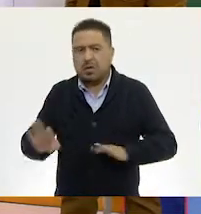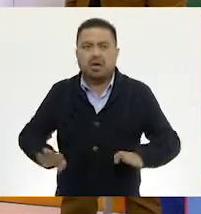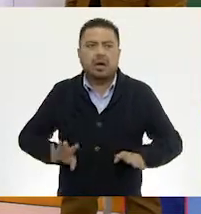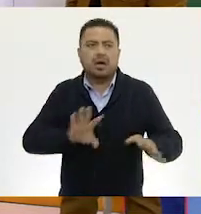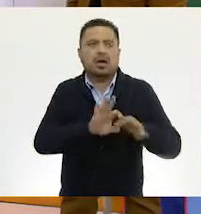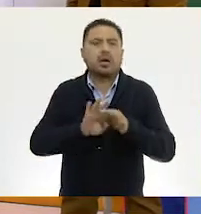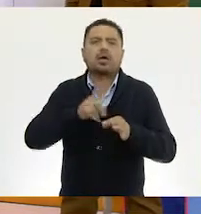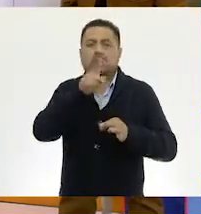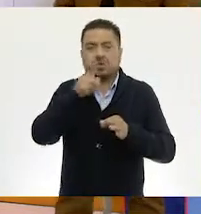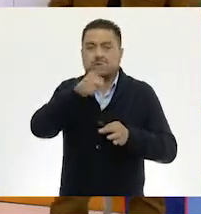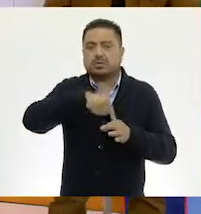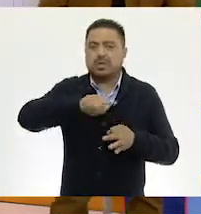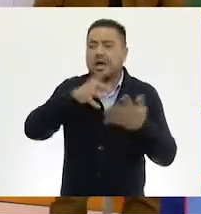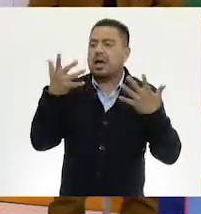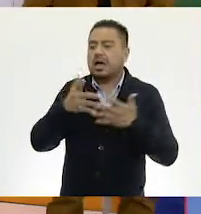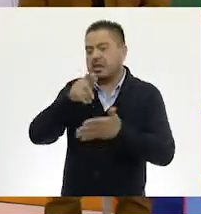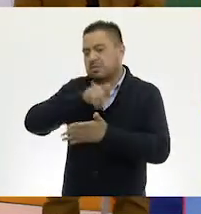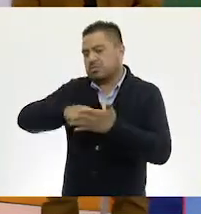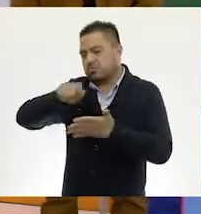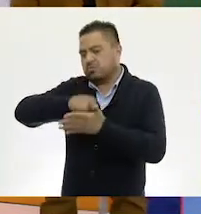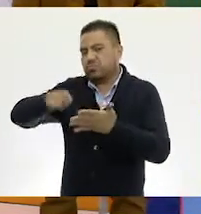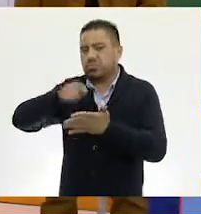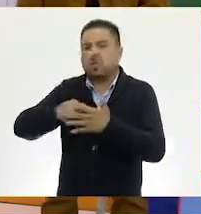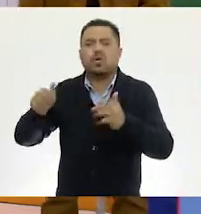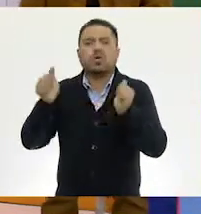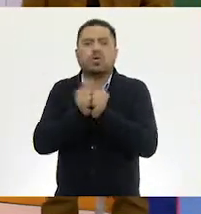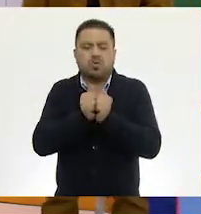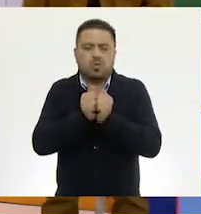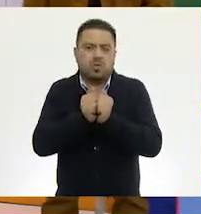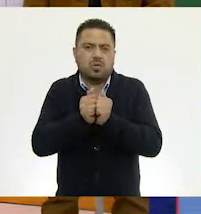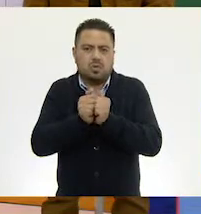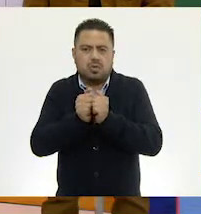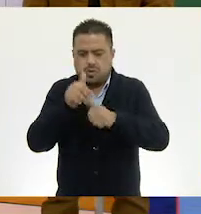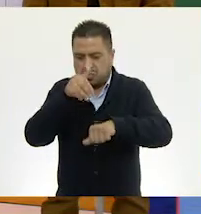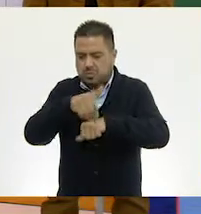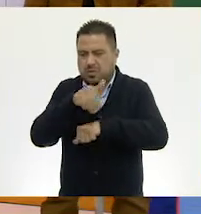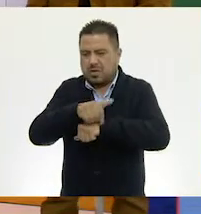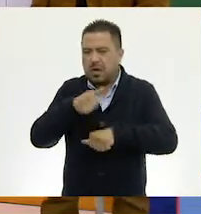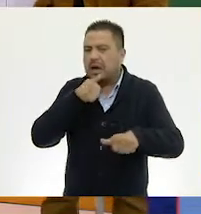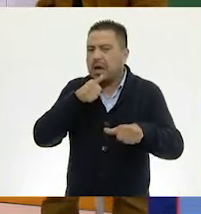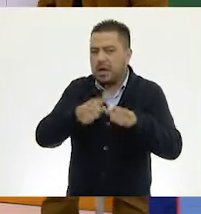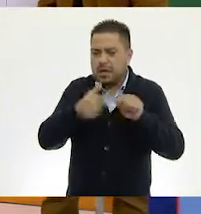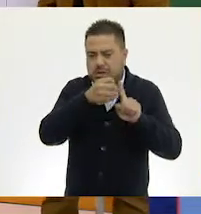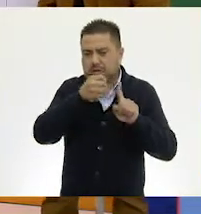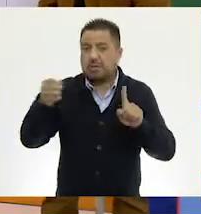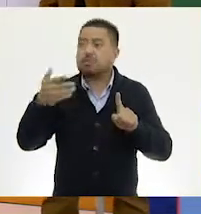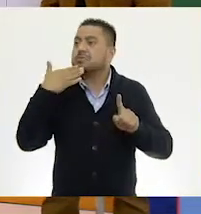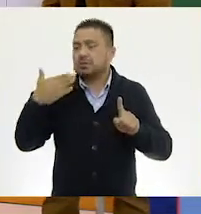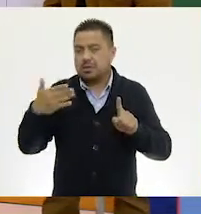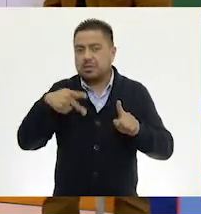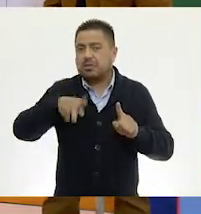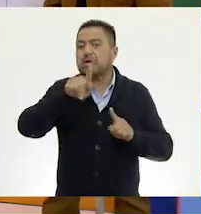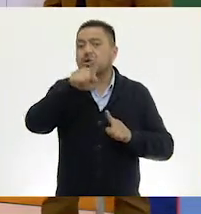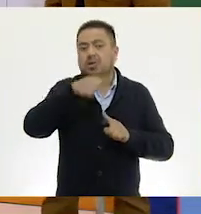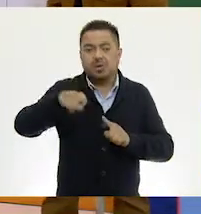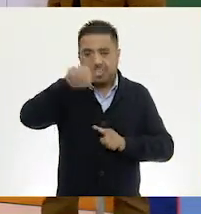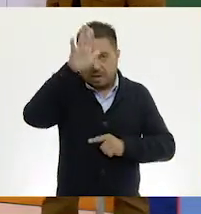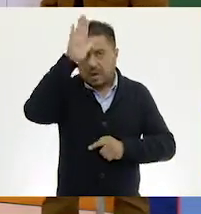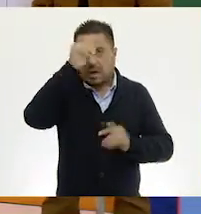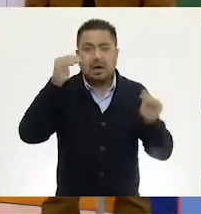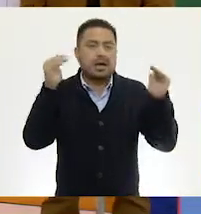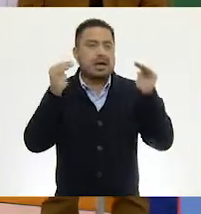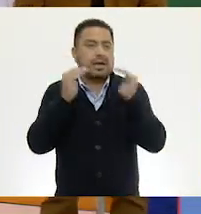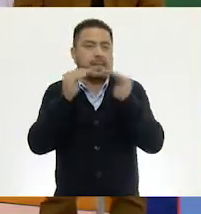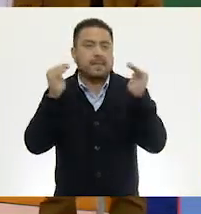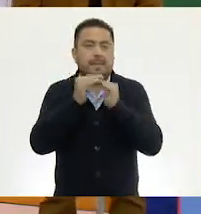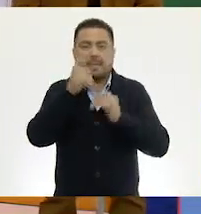Y van a hacer la escritura con cifra del número. Muy bien. Recuerden, ustedes en